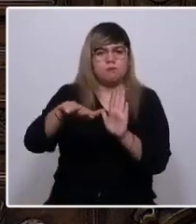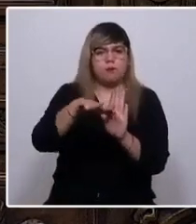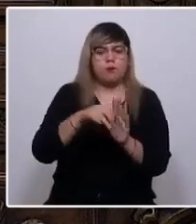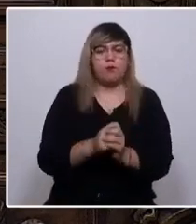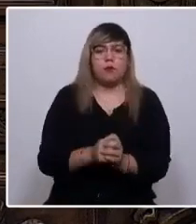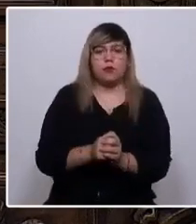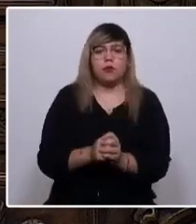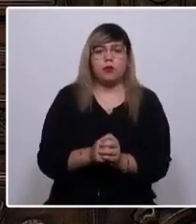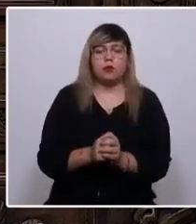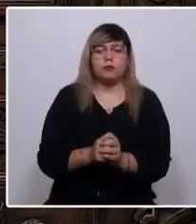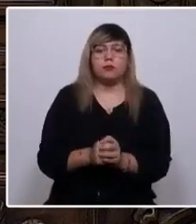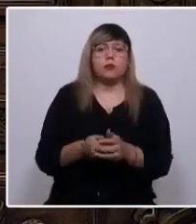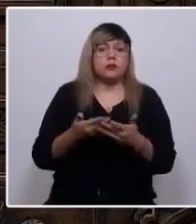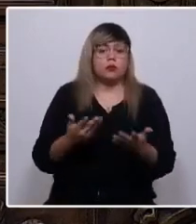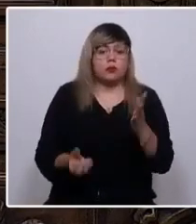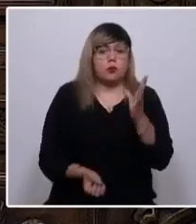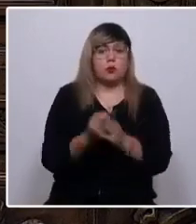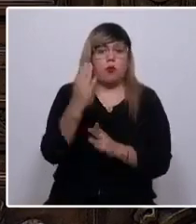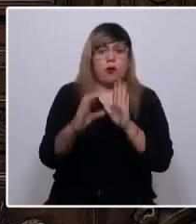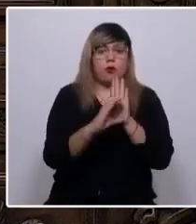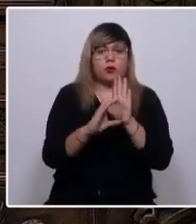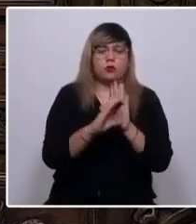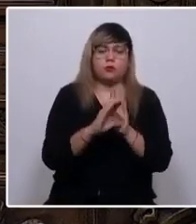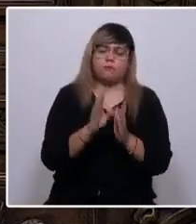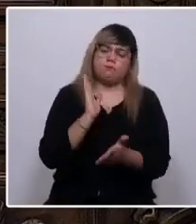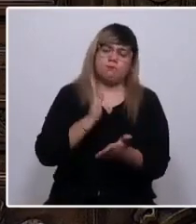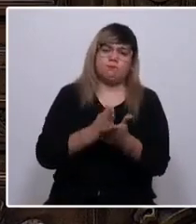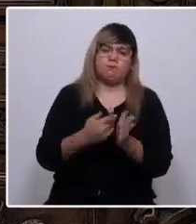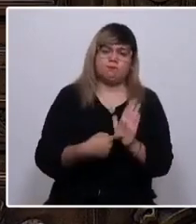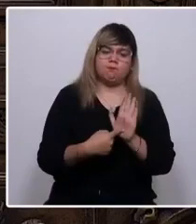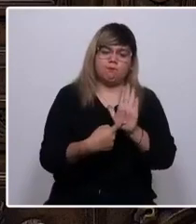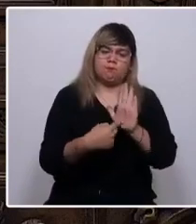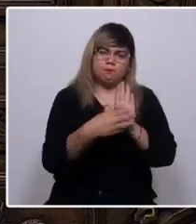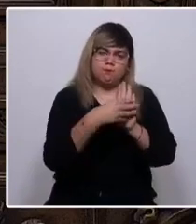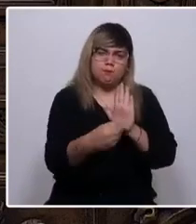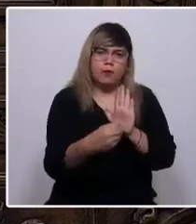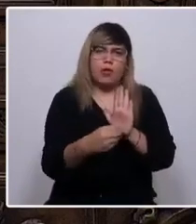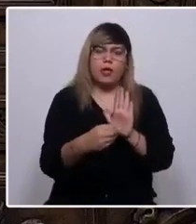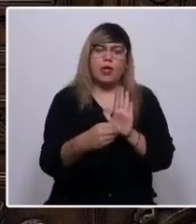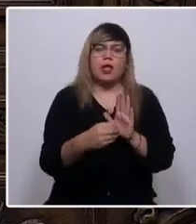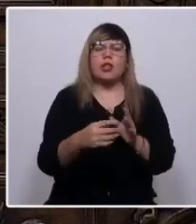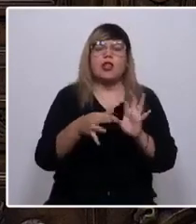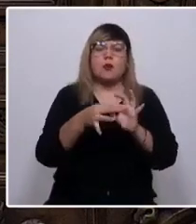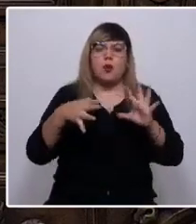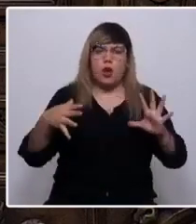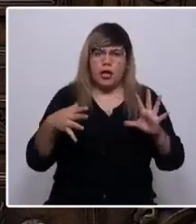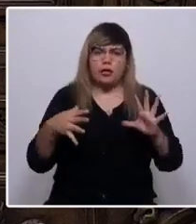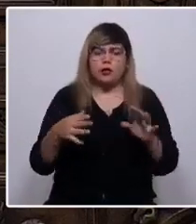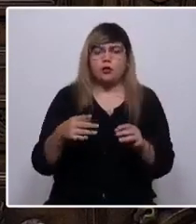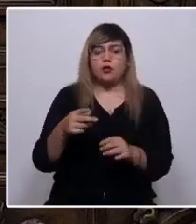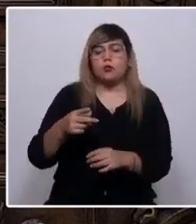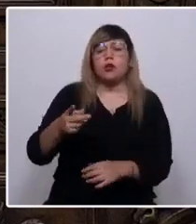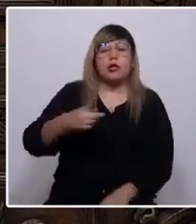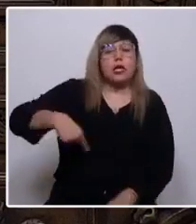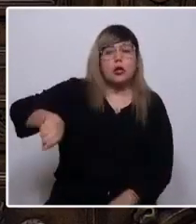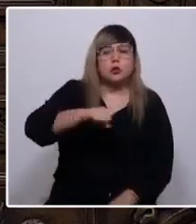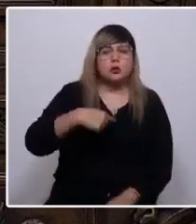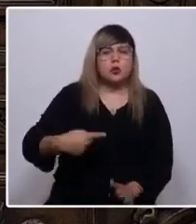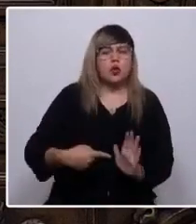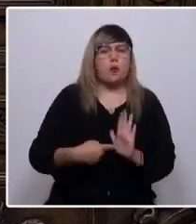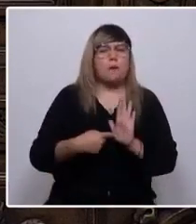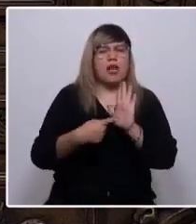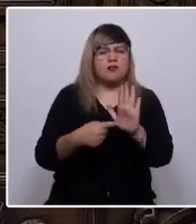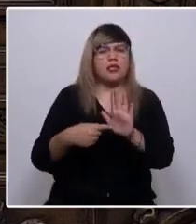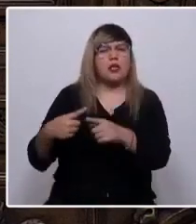Asimismo, la nueva Constitución debe ser el espejo de la necesidad de cambio democrático que ha manifestado rotundamente